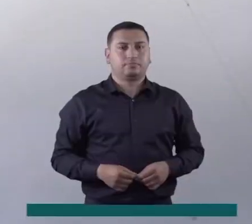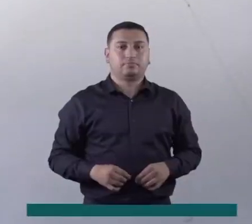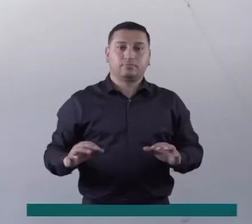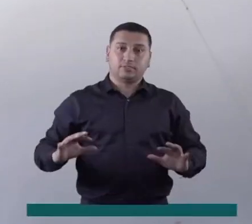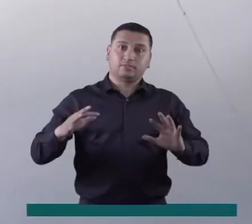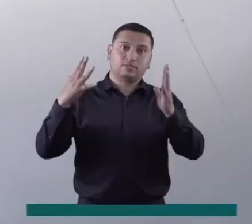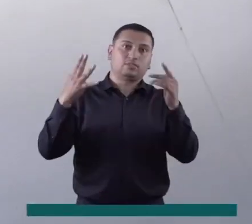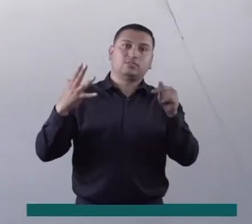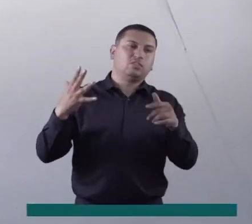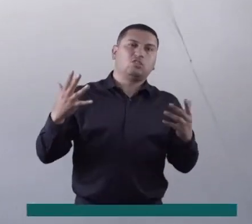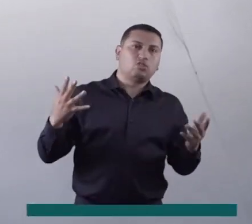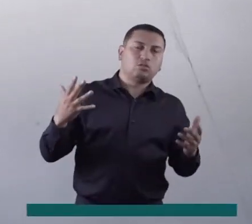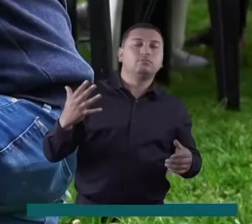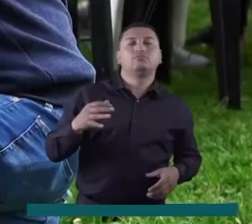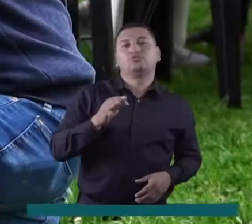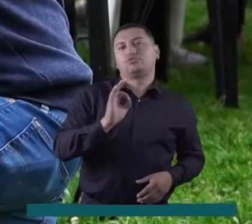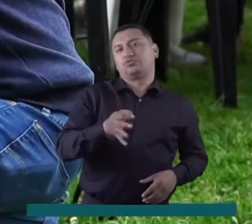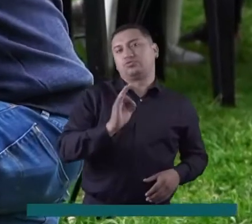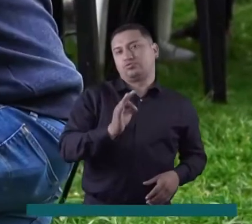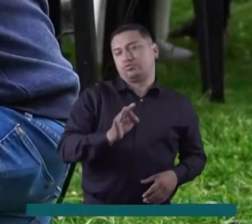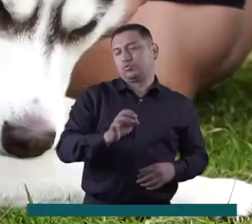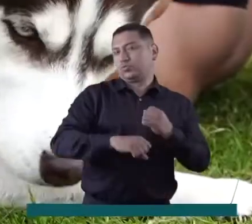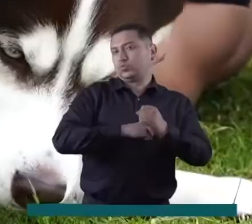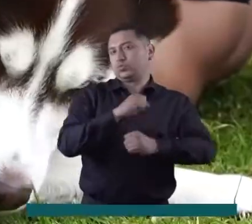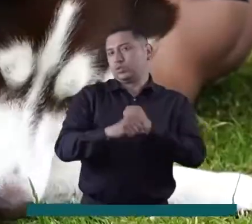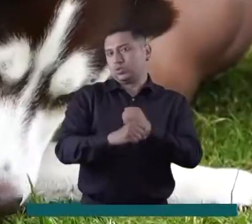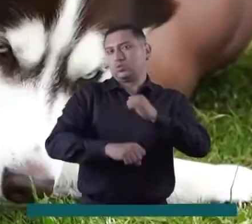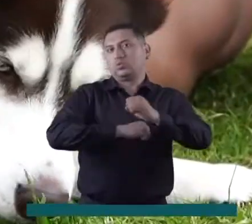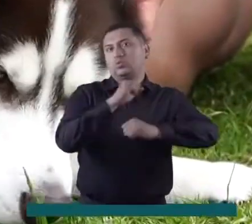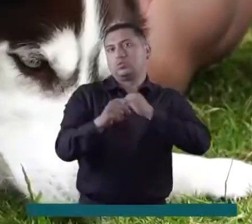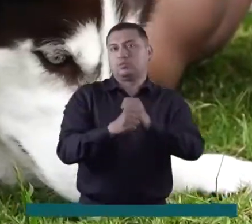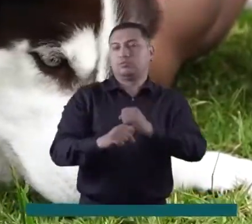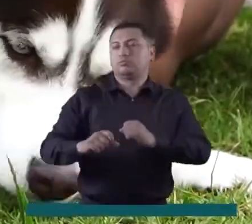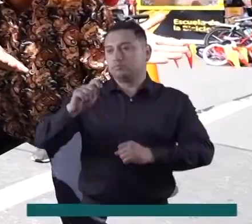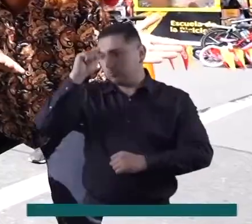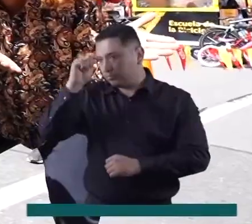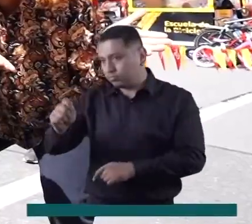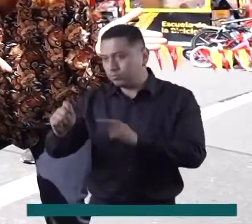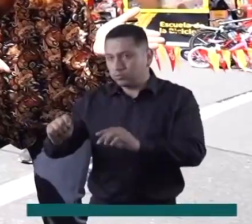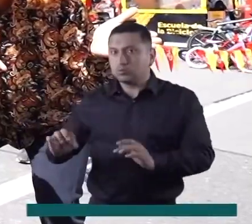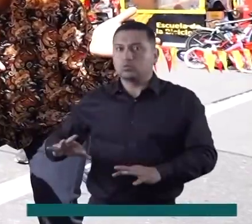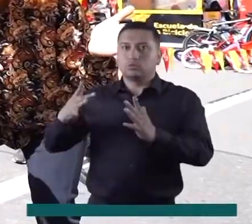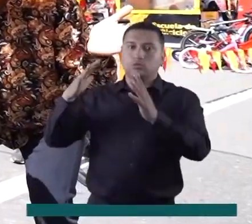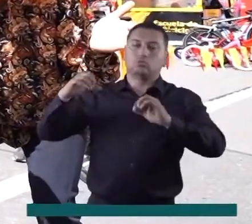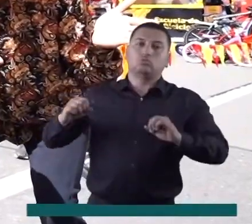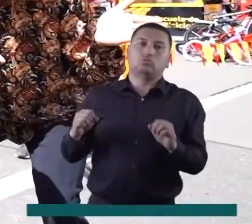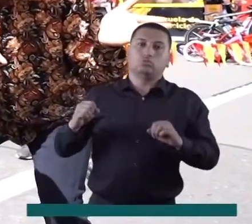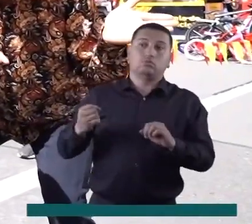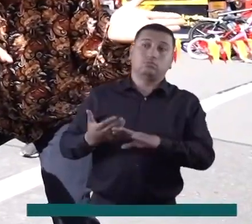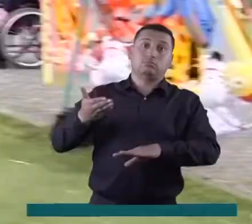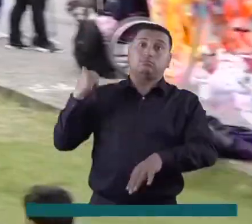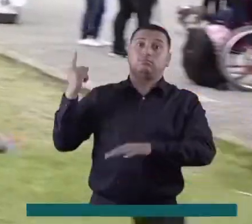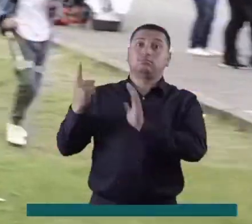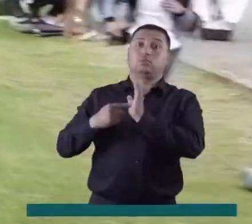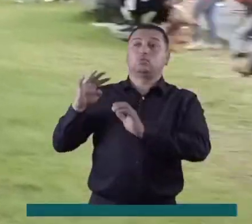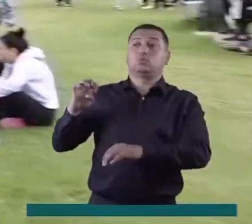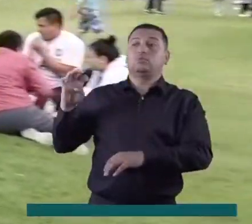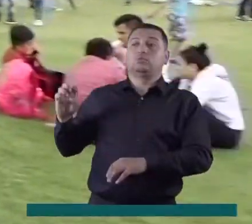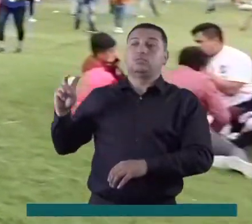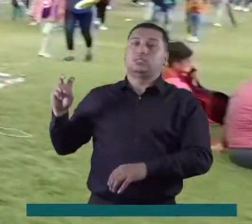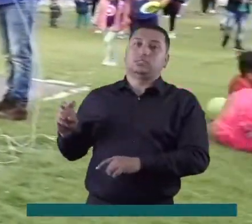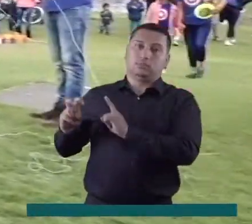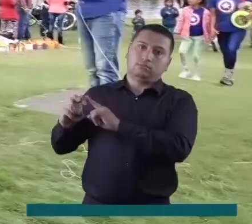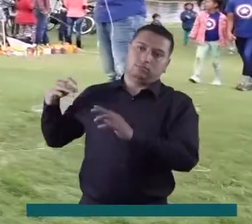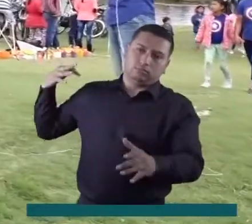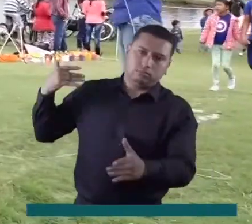El festival de verano se celebra cada año en conmemoración del cumpleaños de Bogotá desde 1997. A lo largo de